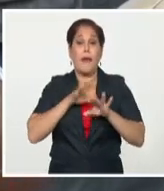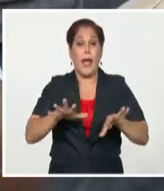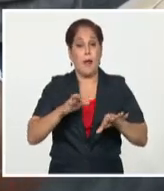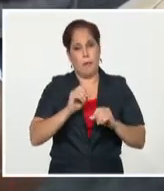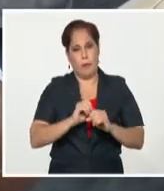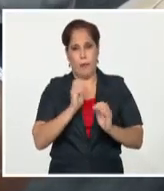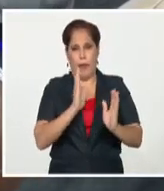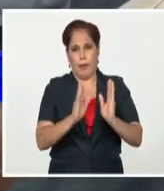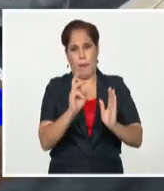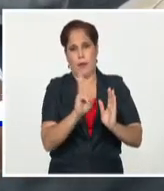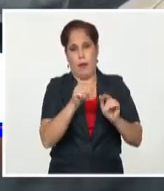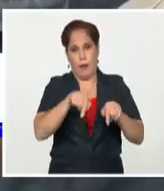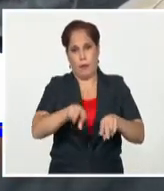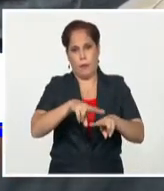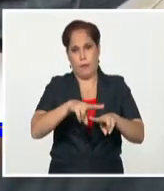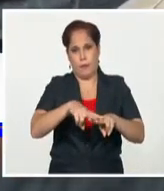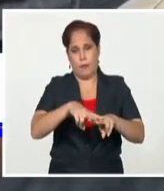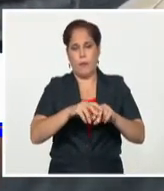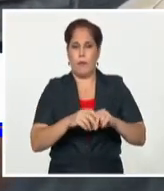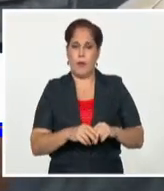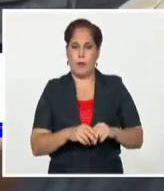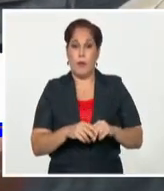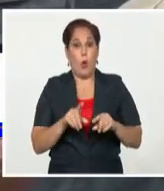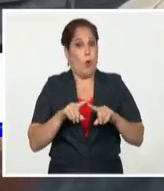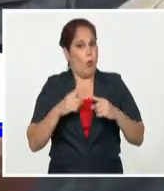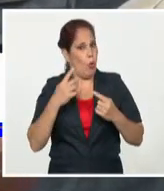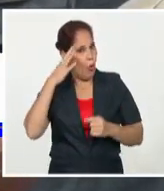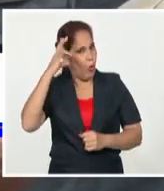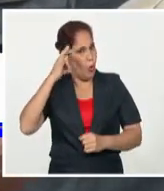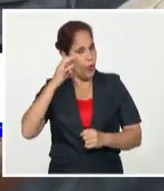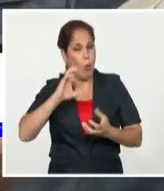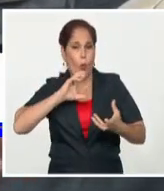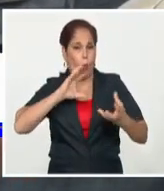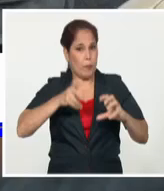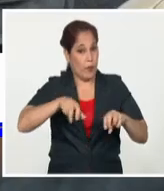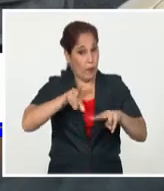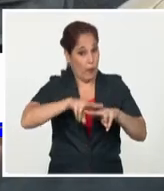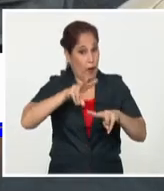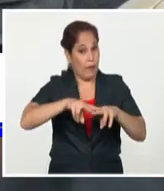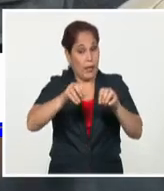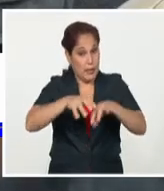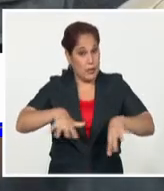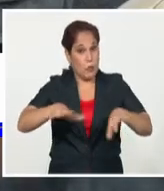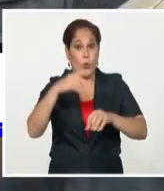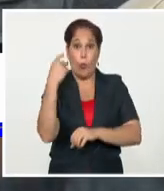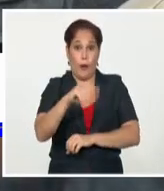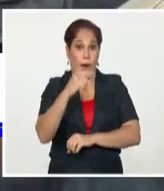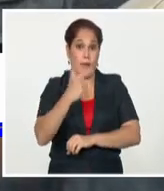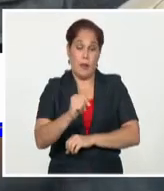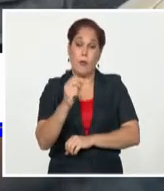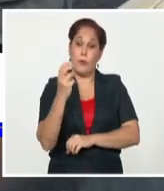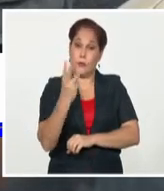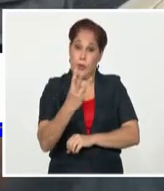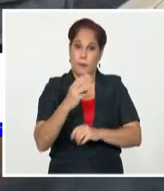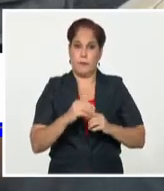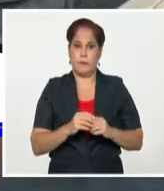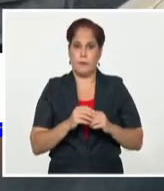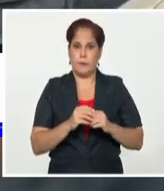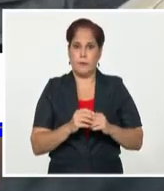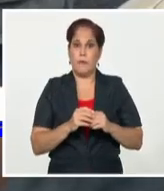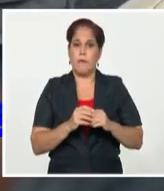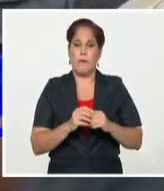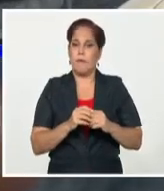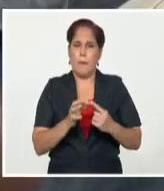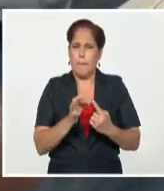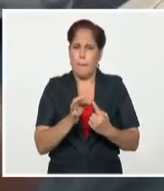es el fase 3 que estamos haciendo en la Habana. Obviamente, estamos hablando, en la compleja Habana que estamos hablando, estamos haciendo un ensayo clínico fase 3, que tiene como esencia